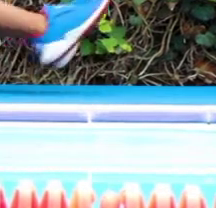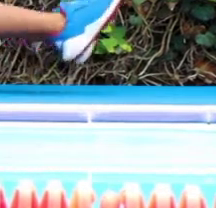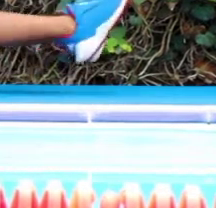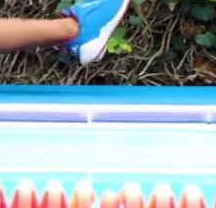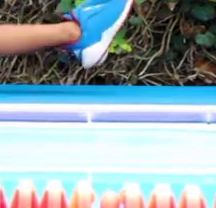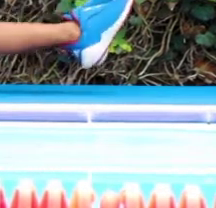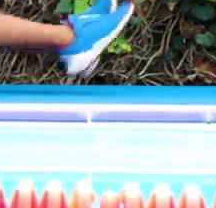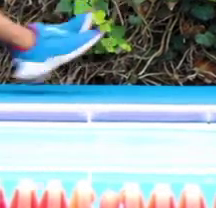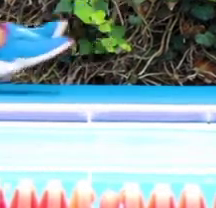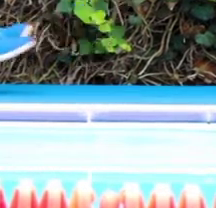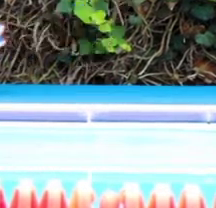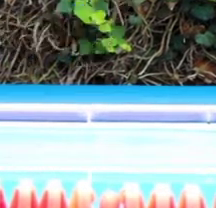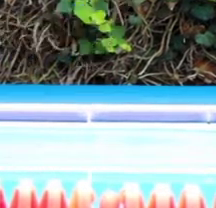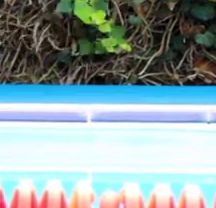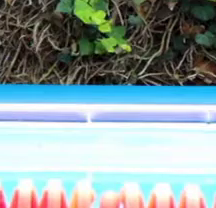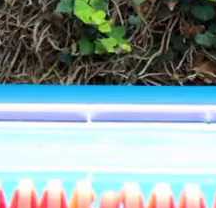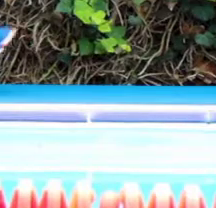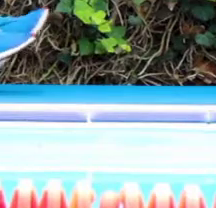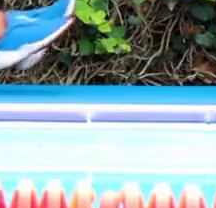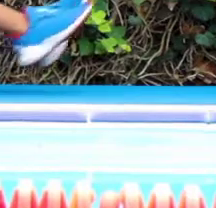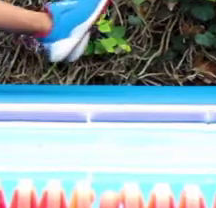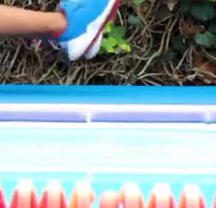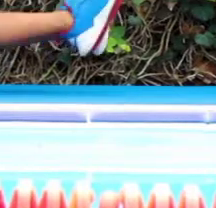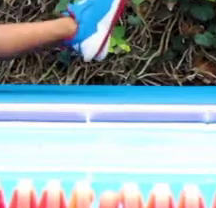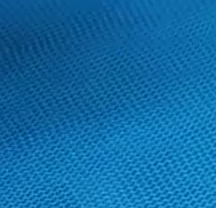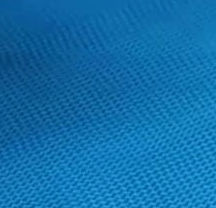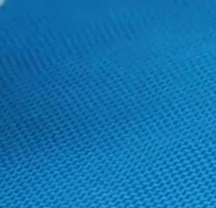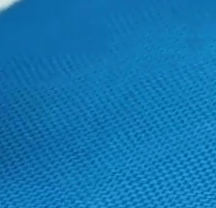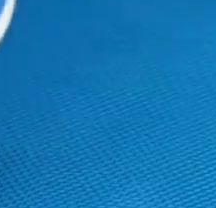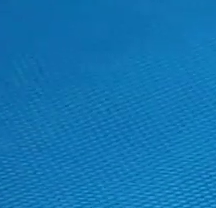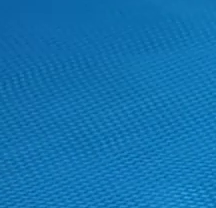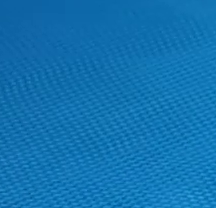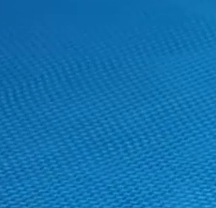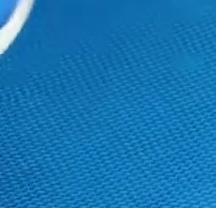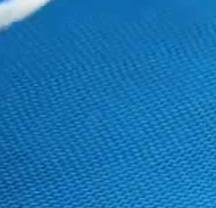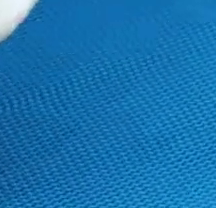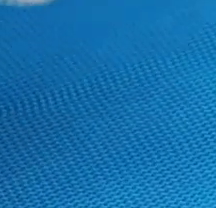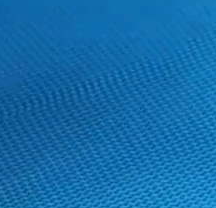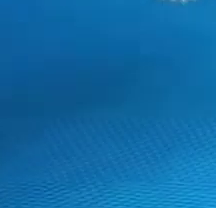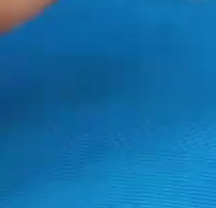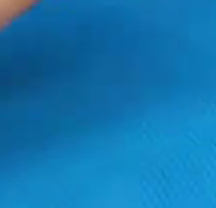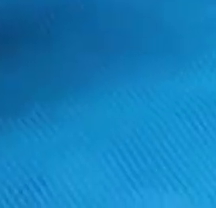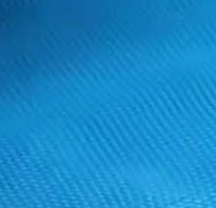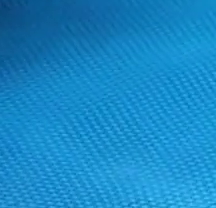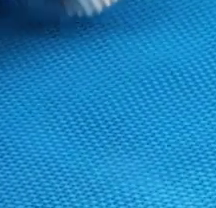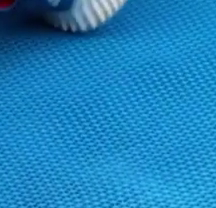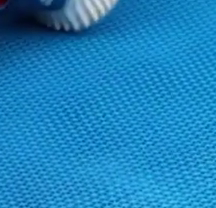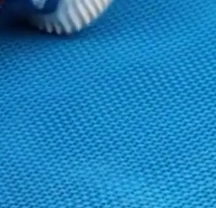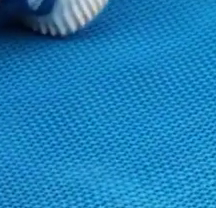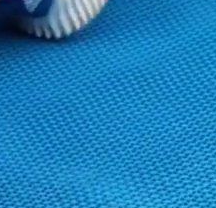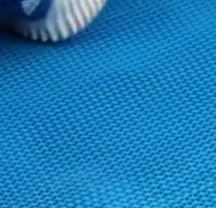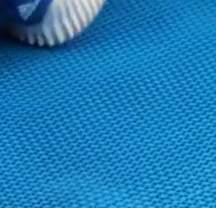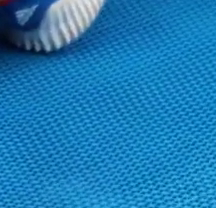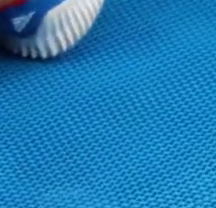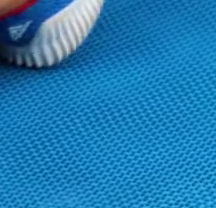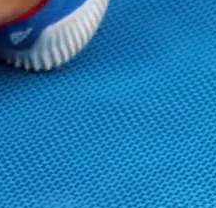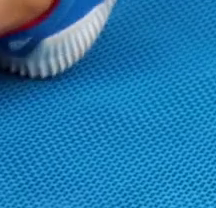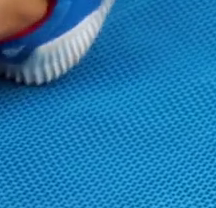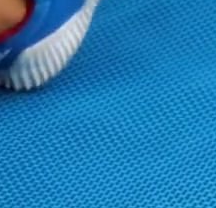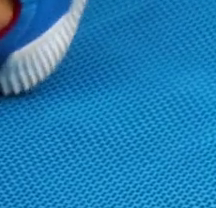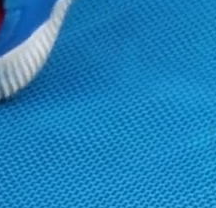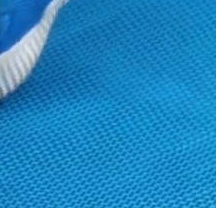Dos. Flexiona. Estira bien sin que peguen los talones en el suelo. Alto.